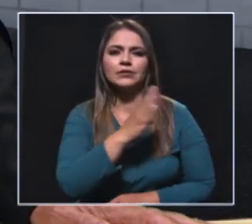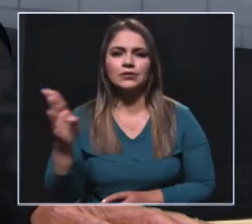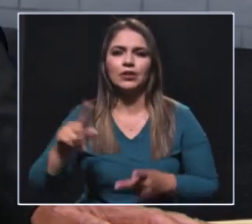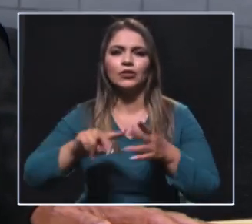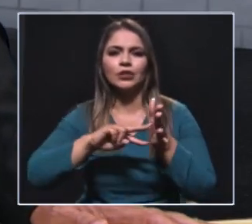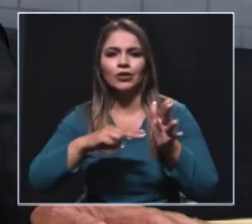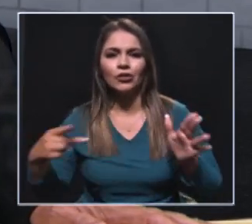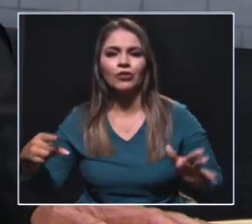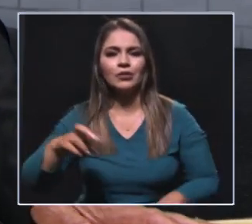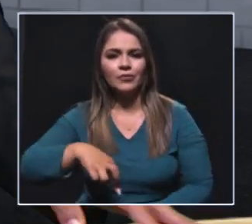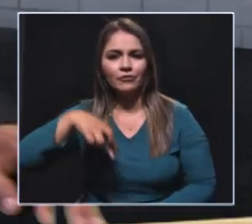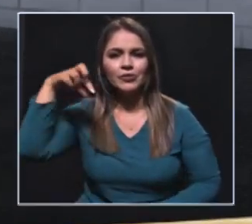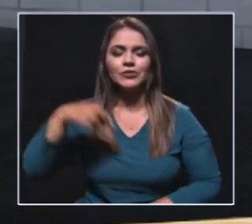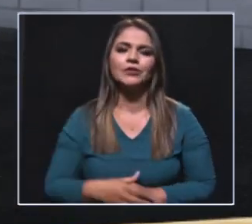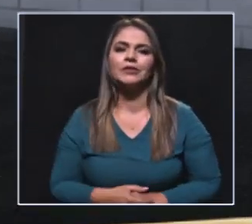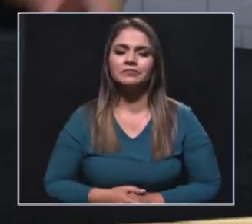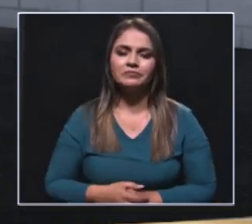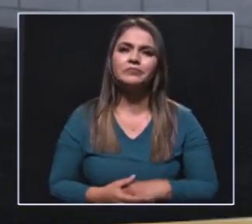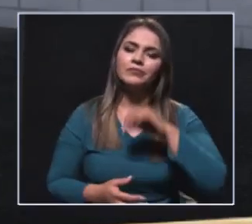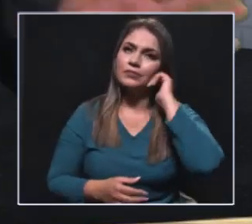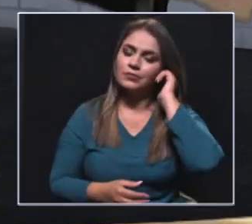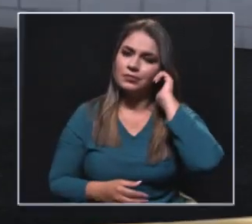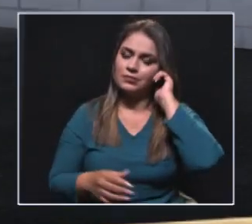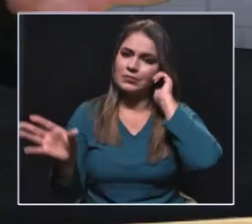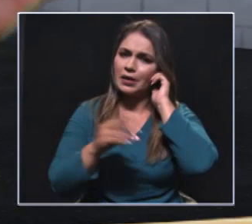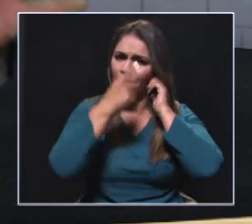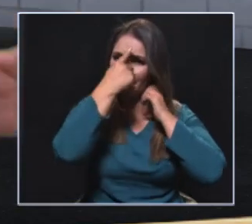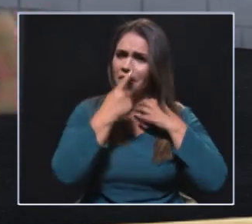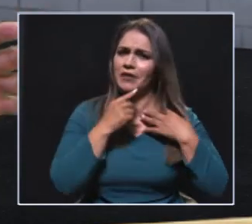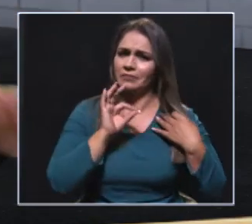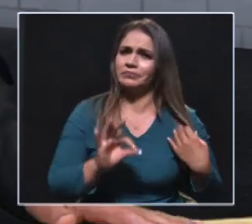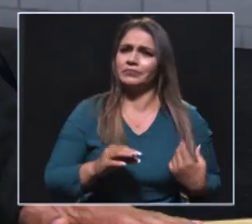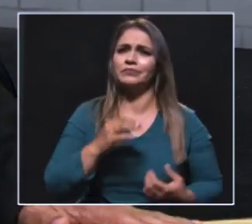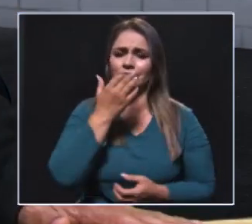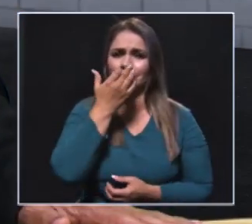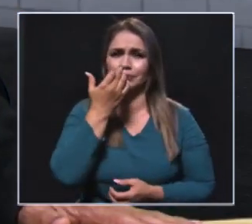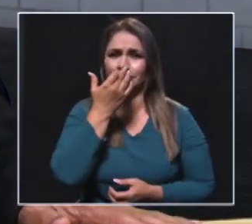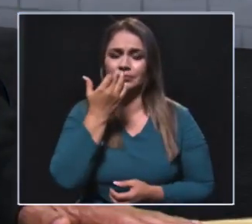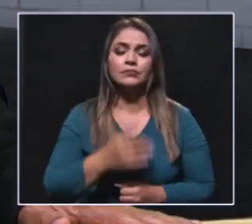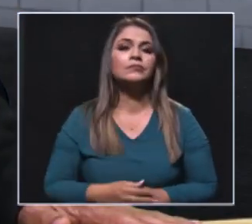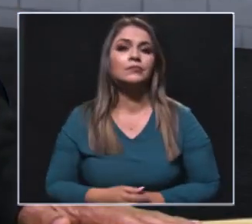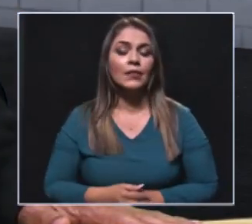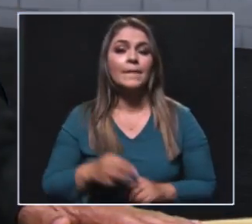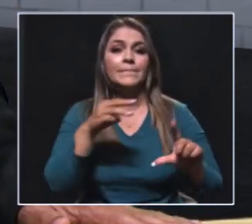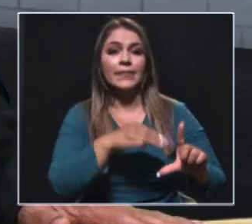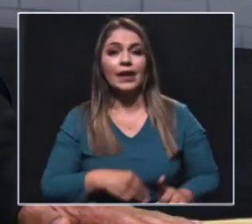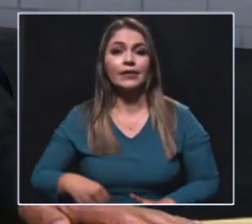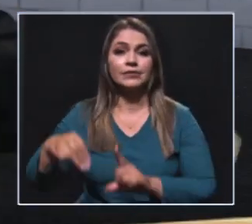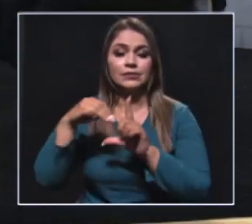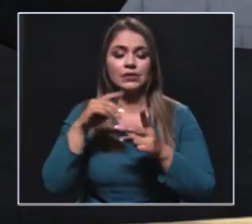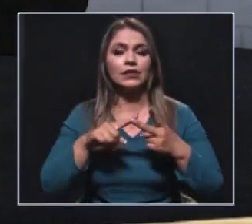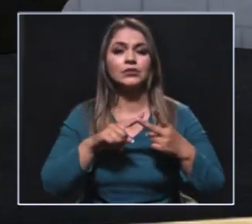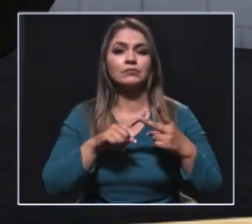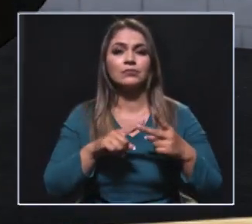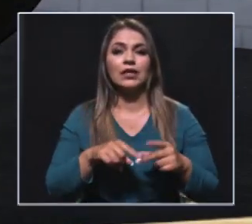tecnología, profesional o posgrado. O sea, están formadas, cada vez están mucho más formadas y con maestrías, perdón, con